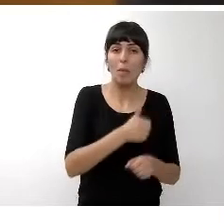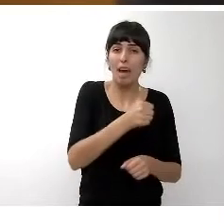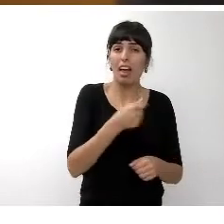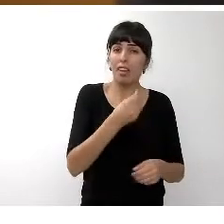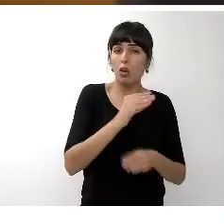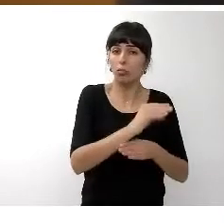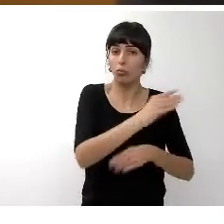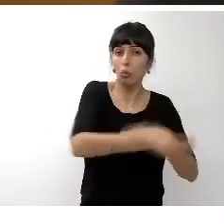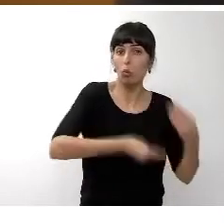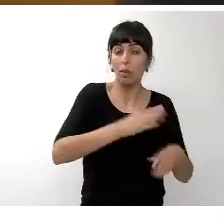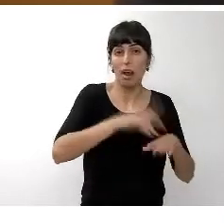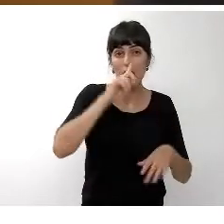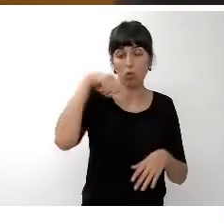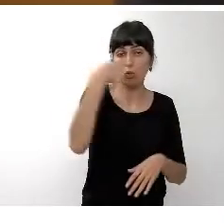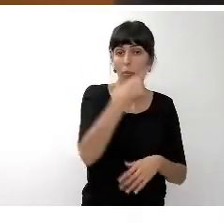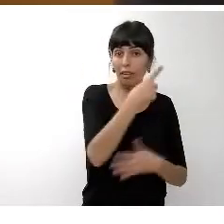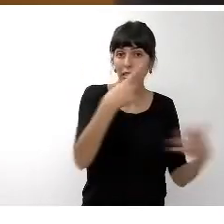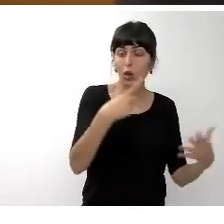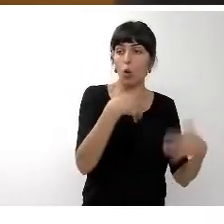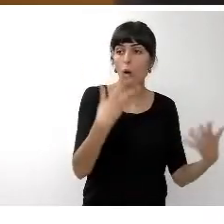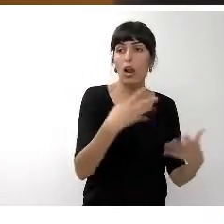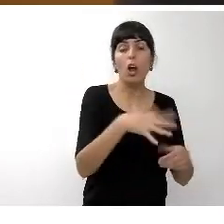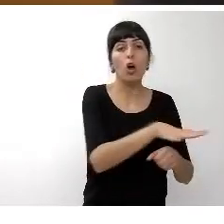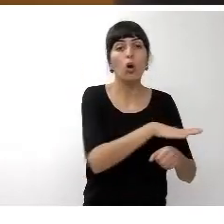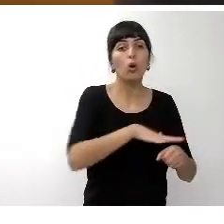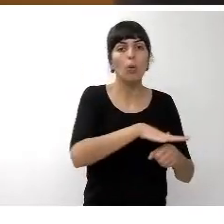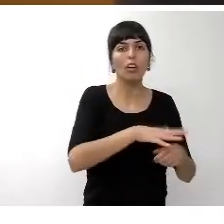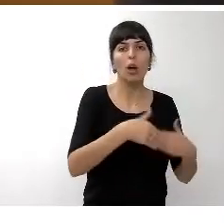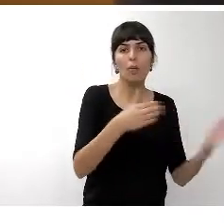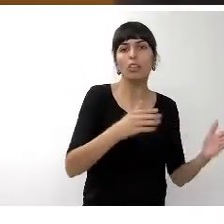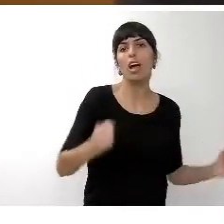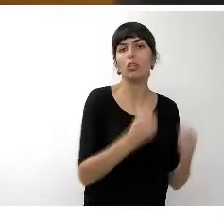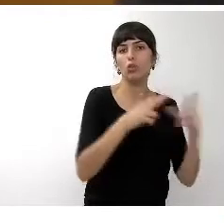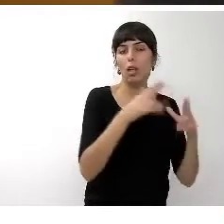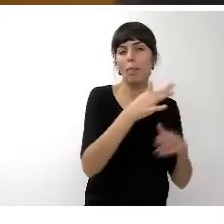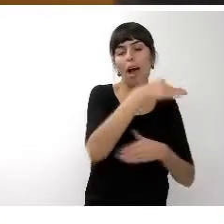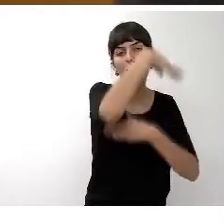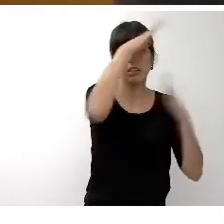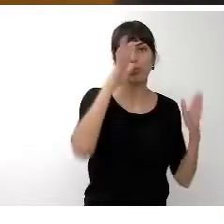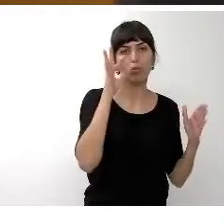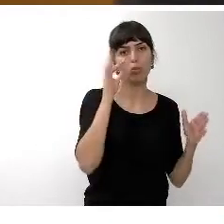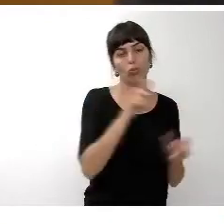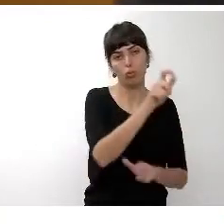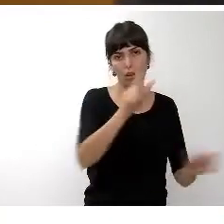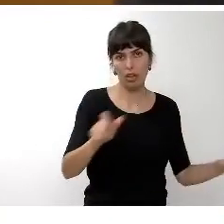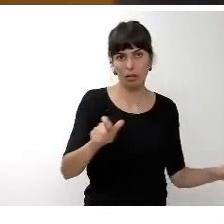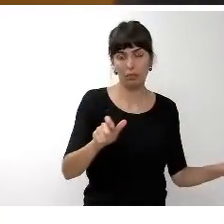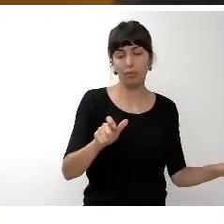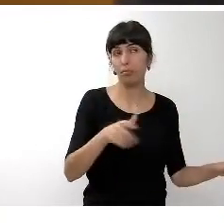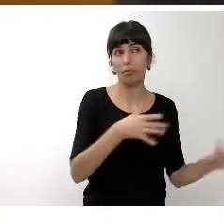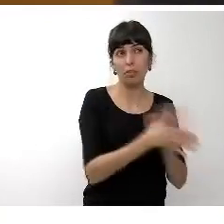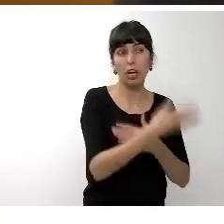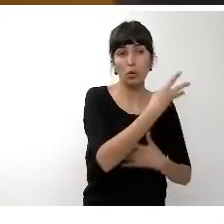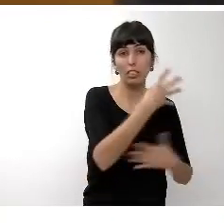en el 2016 es la de gobierno abierto acción social y atención ciudadana con más de 94